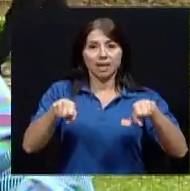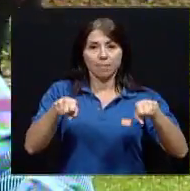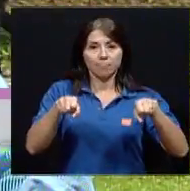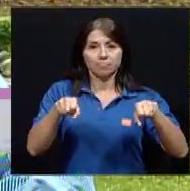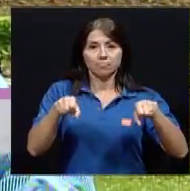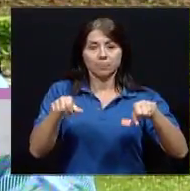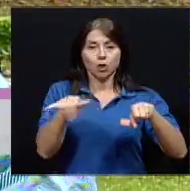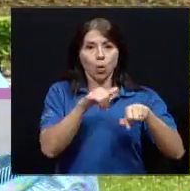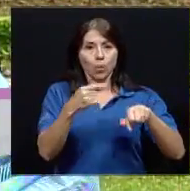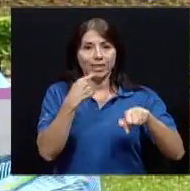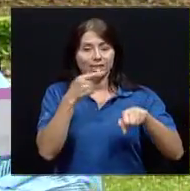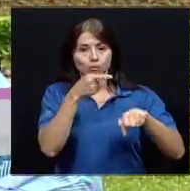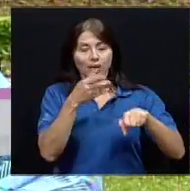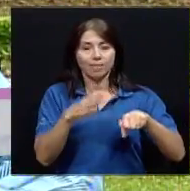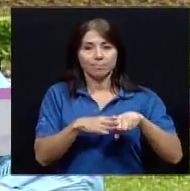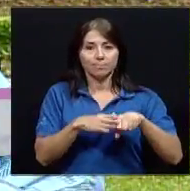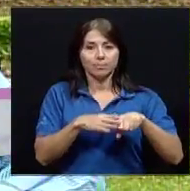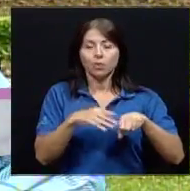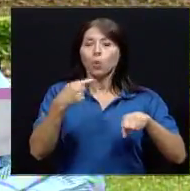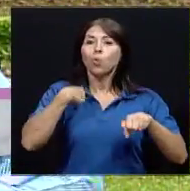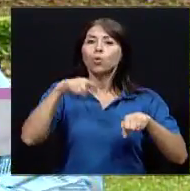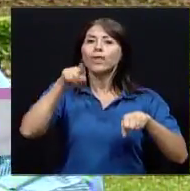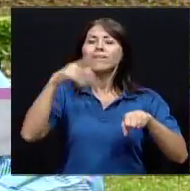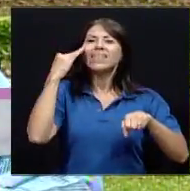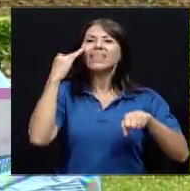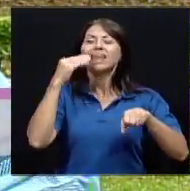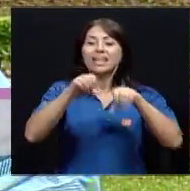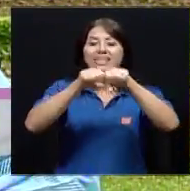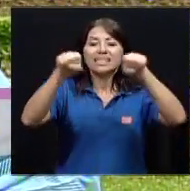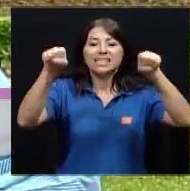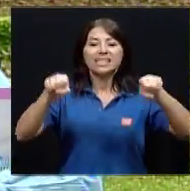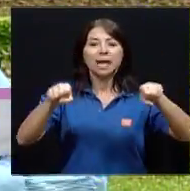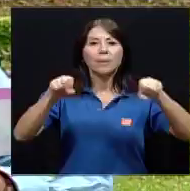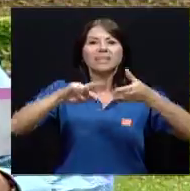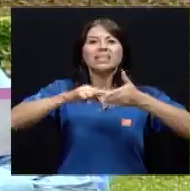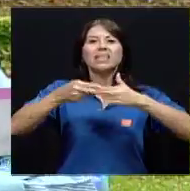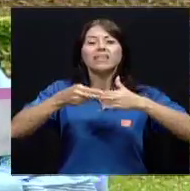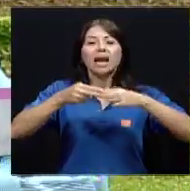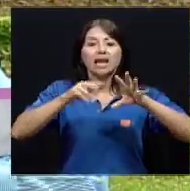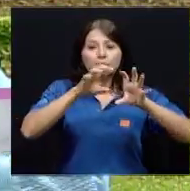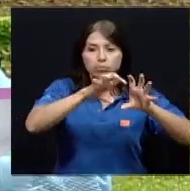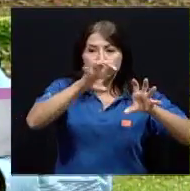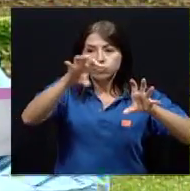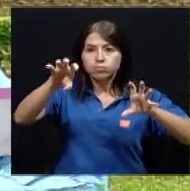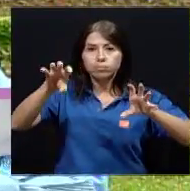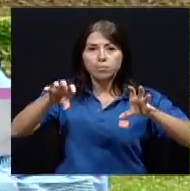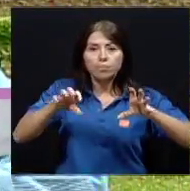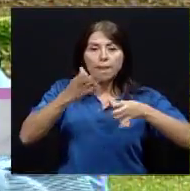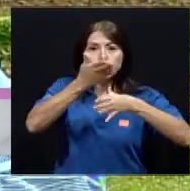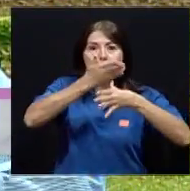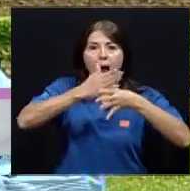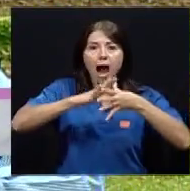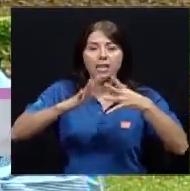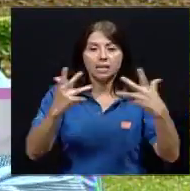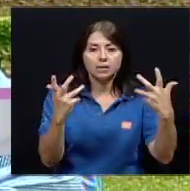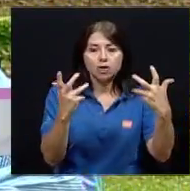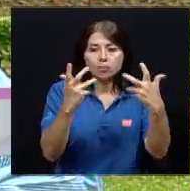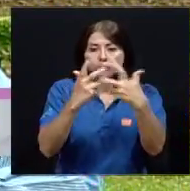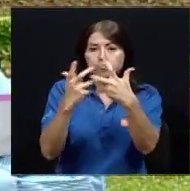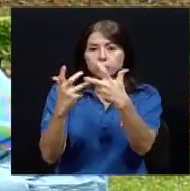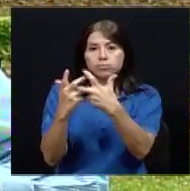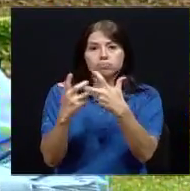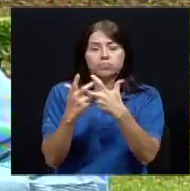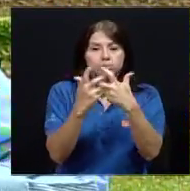en realidad lo que uno tiene que entender es que el sistema es un conjunto de partes que están integradas entre sí, interrelacionadas entre sí,